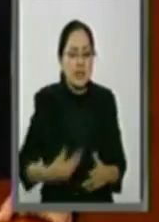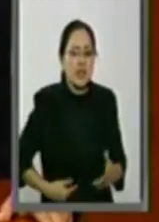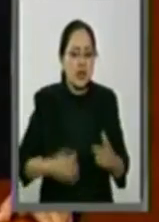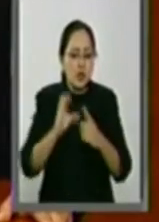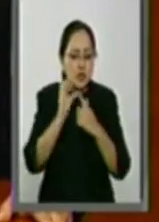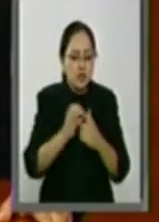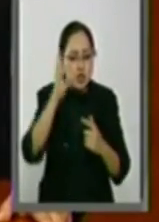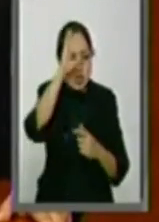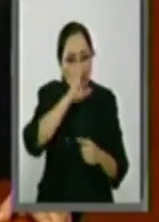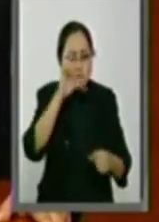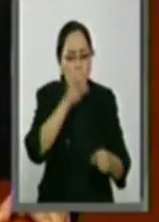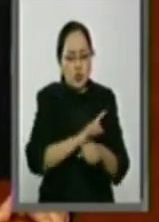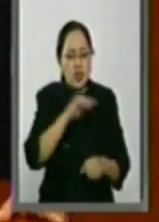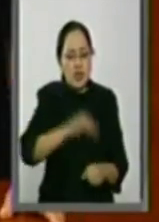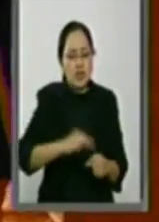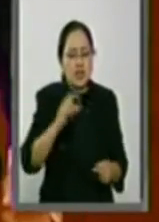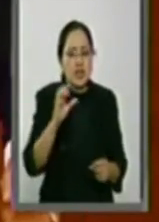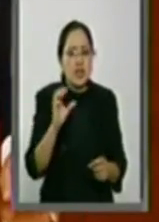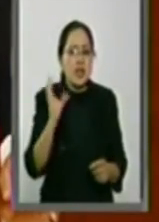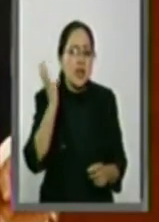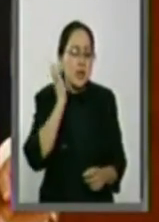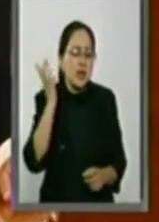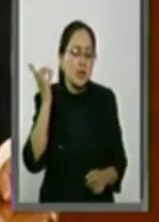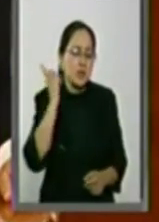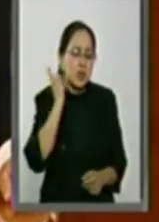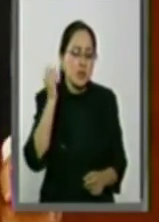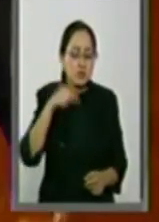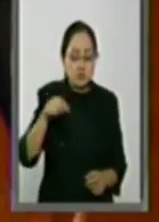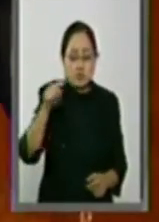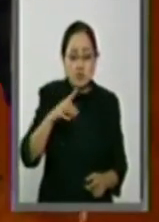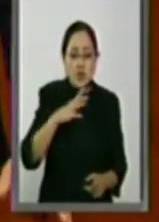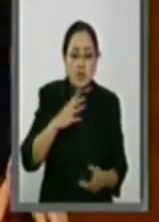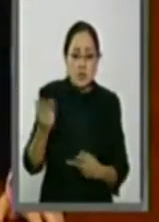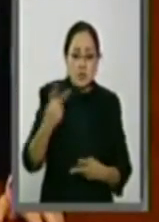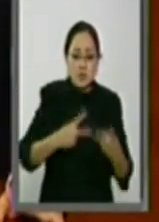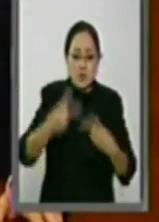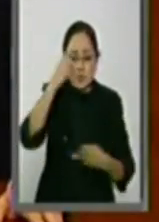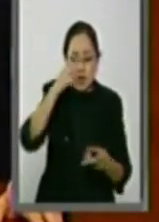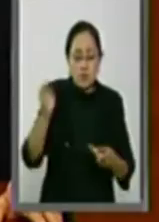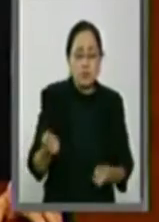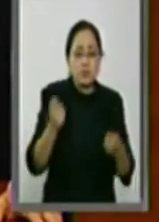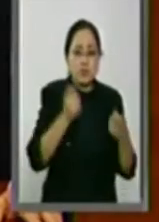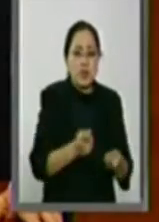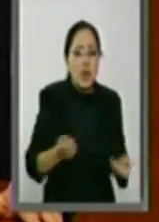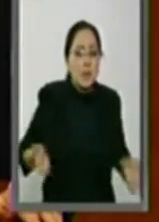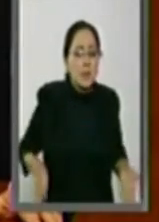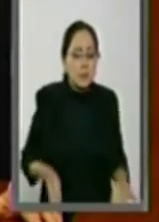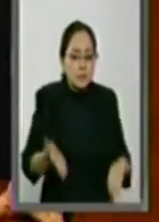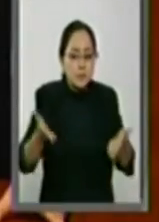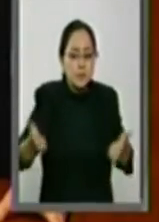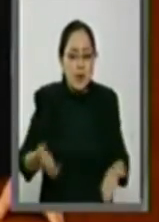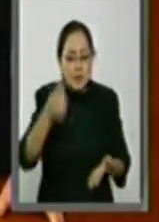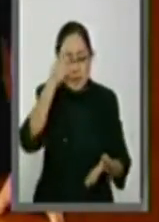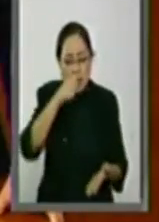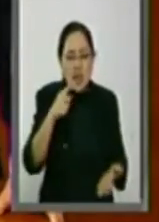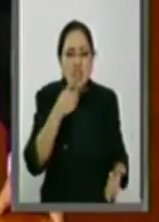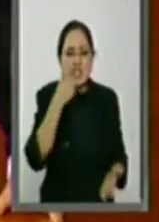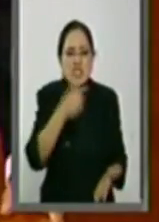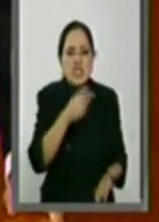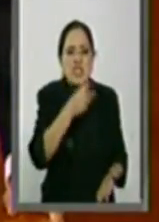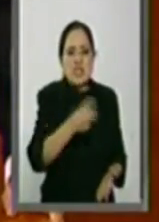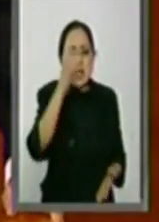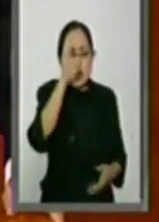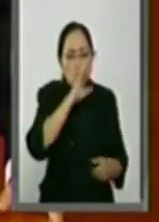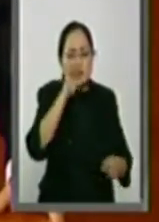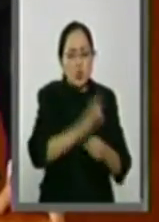Cultura de la Cámara de Diputados, para retomar esta iniciativa, para impulsarla, y para decir que la cultura